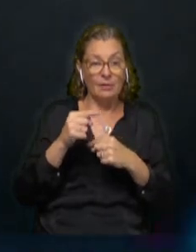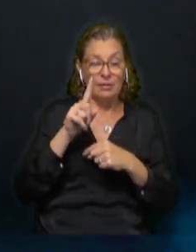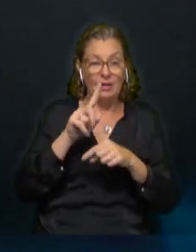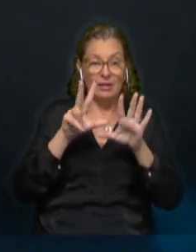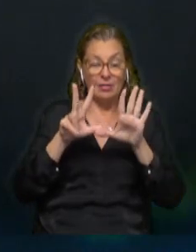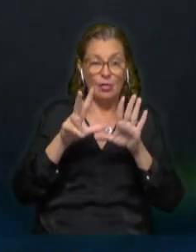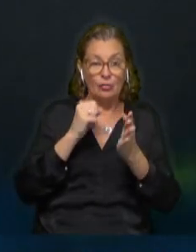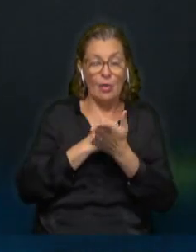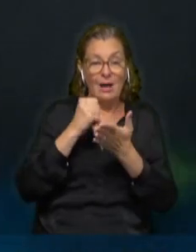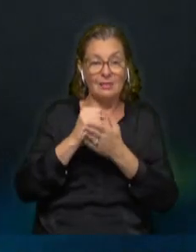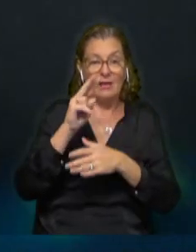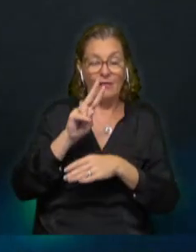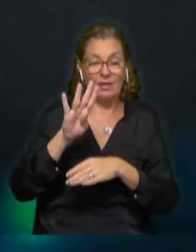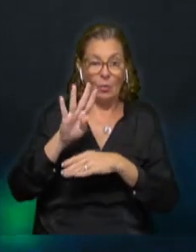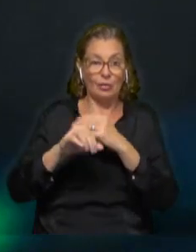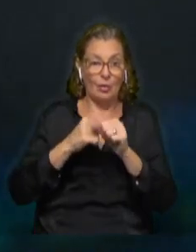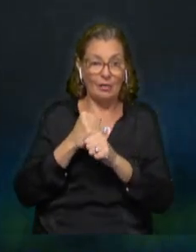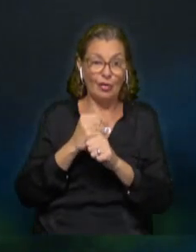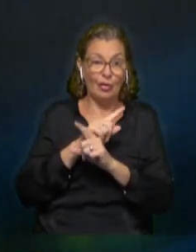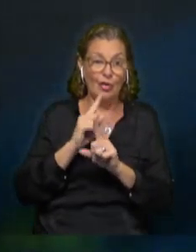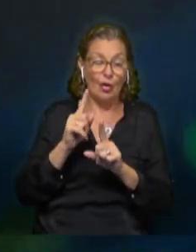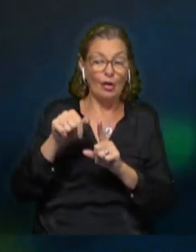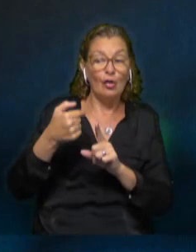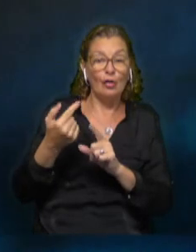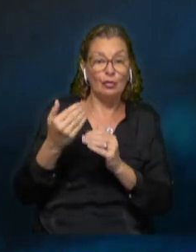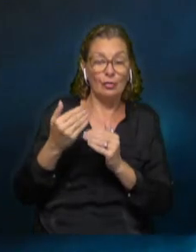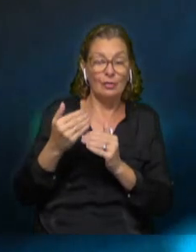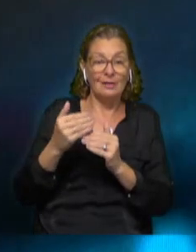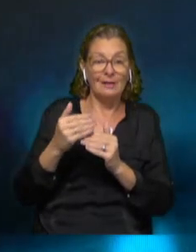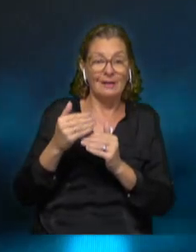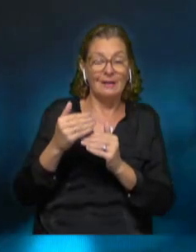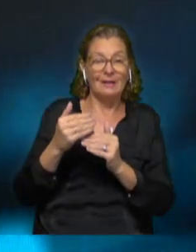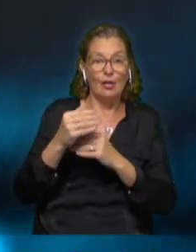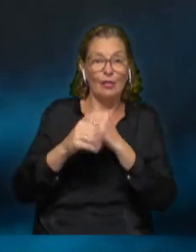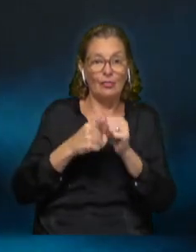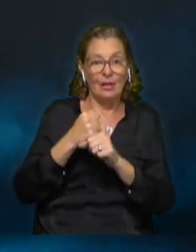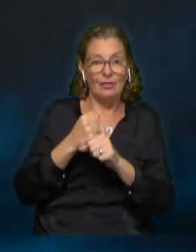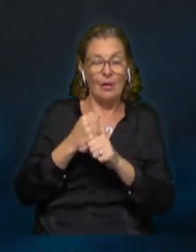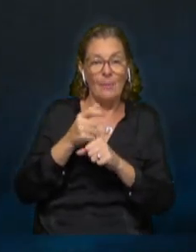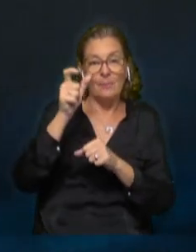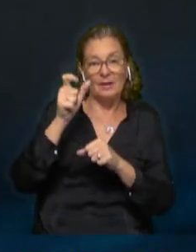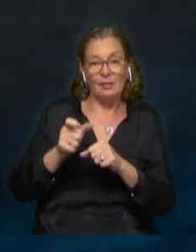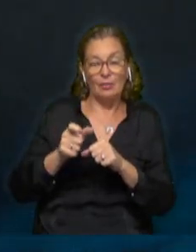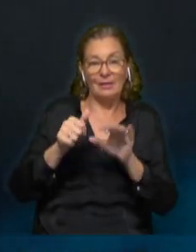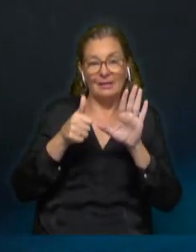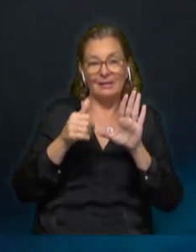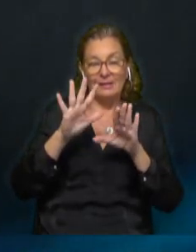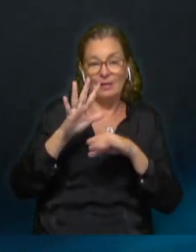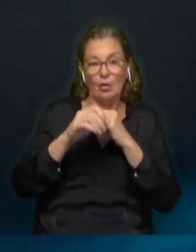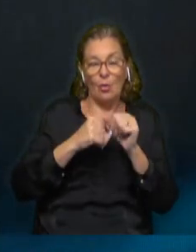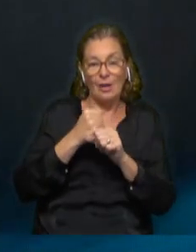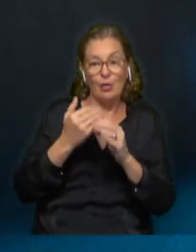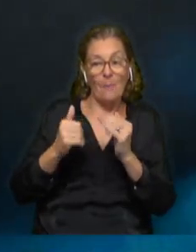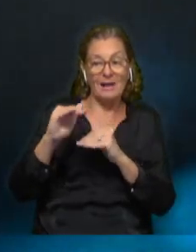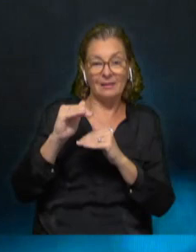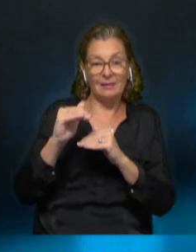18 años a los 24 años y con el otro extremo del espectro que tiene que ver con las personas que tienen 65 años o